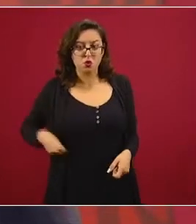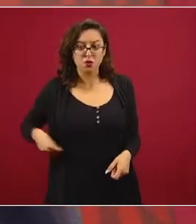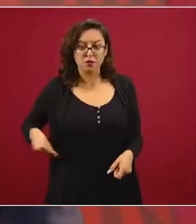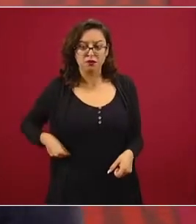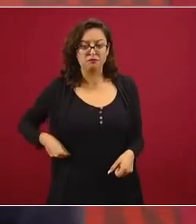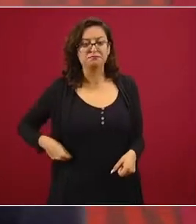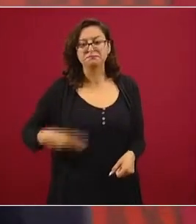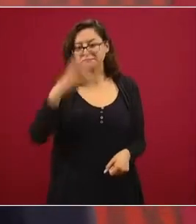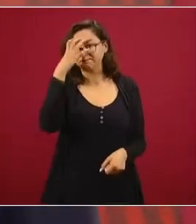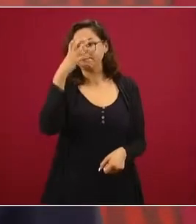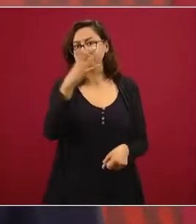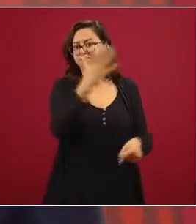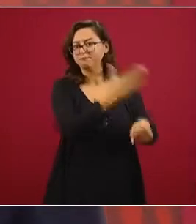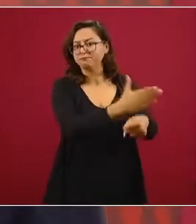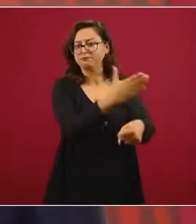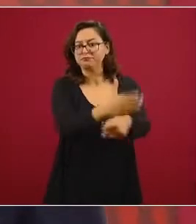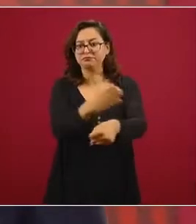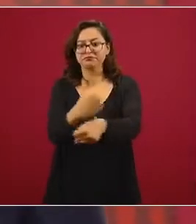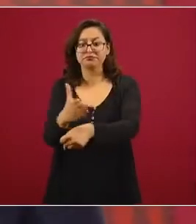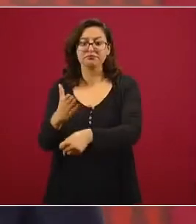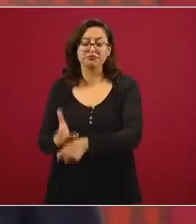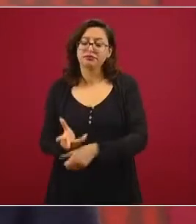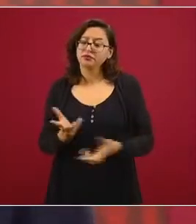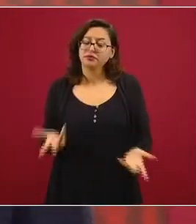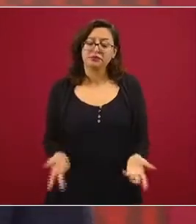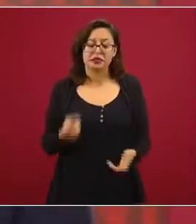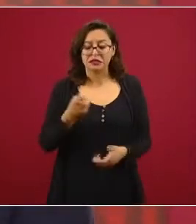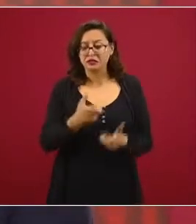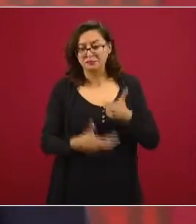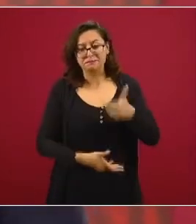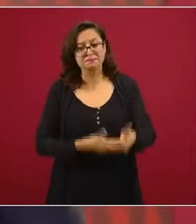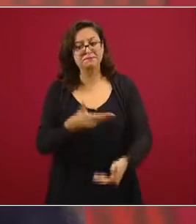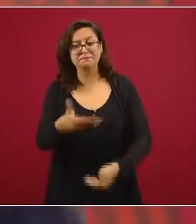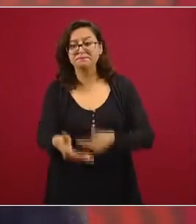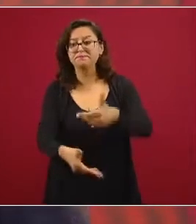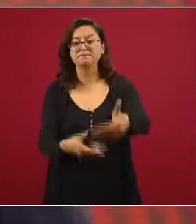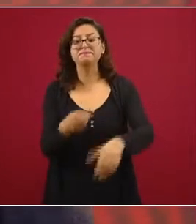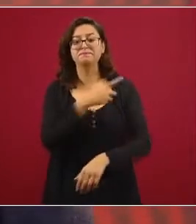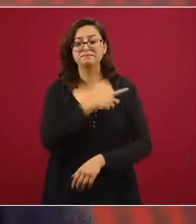Entonces, no debemos